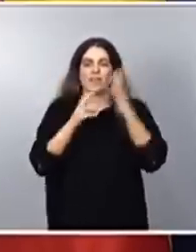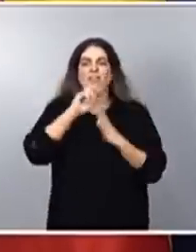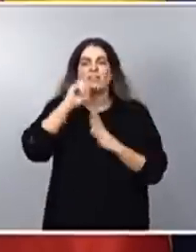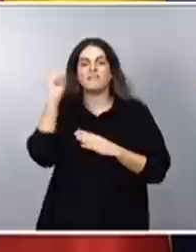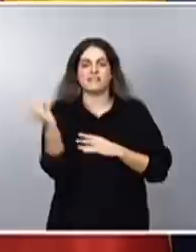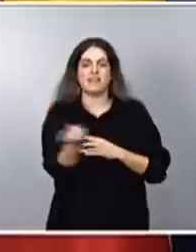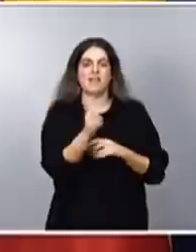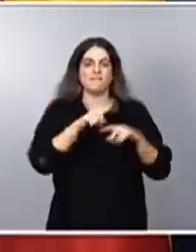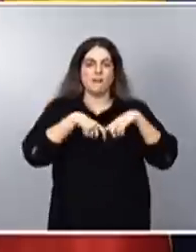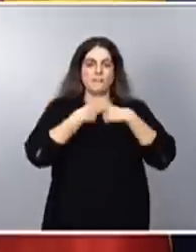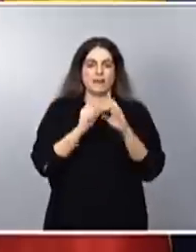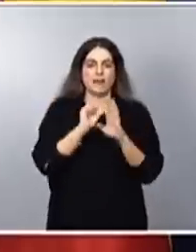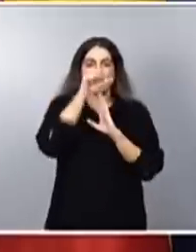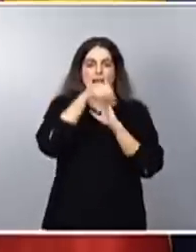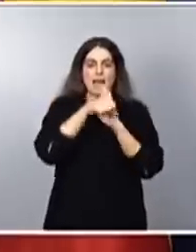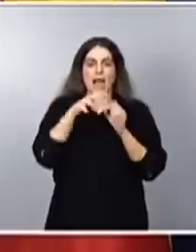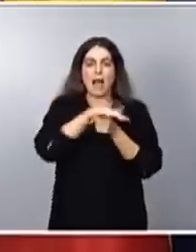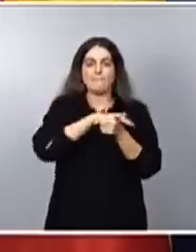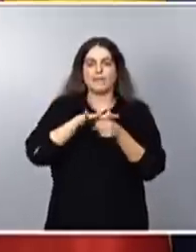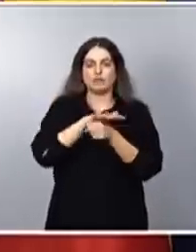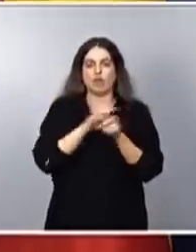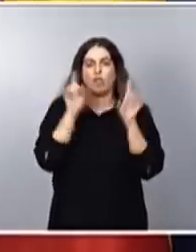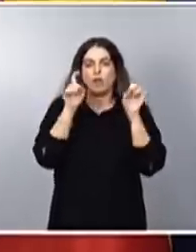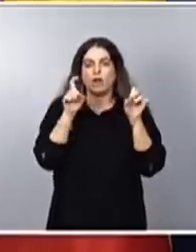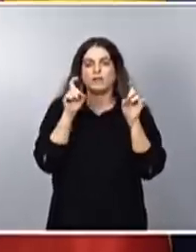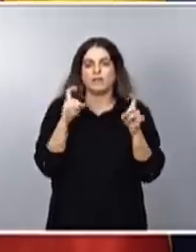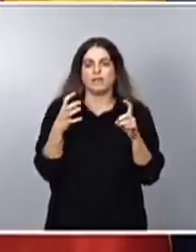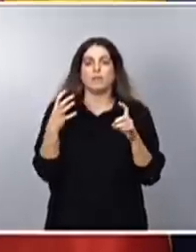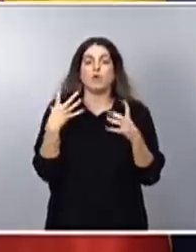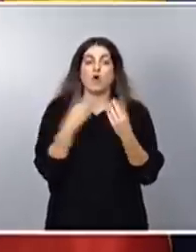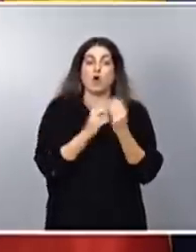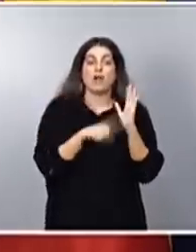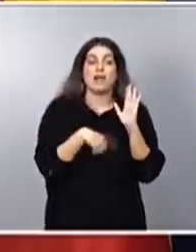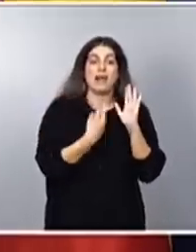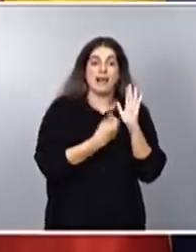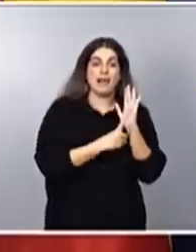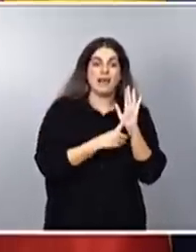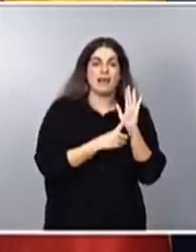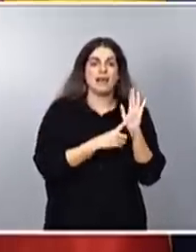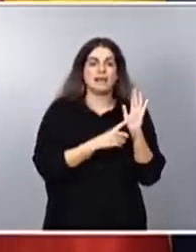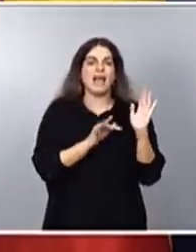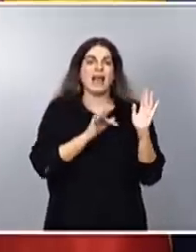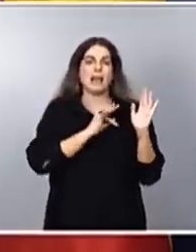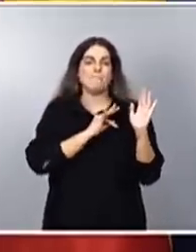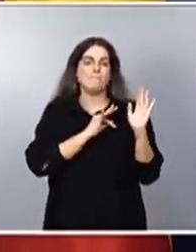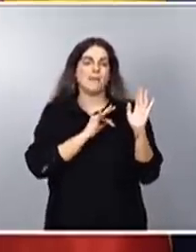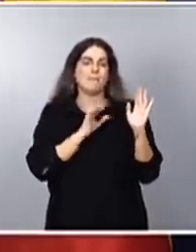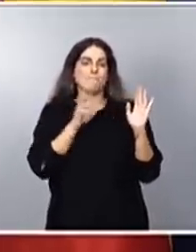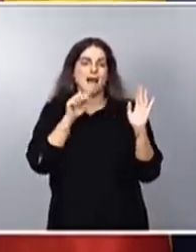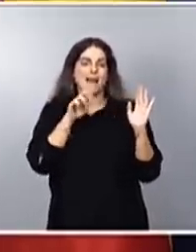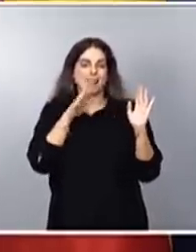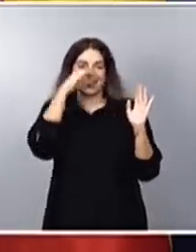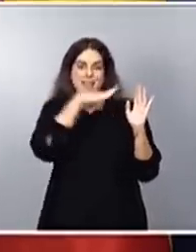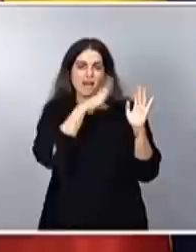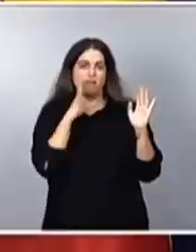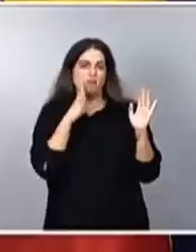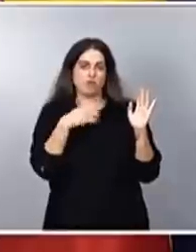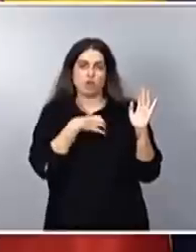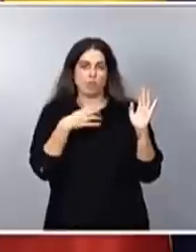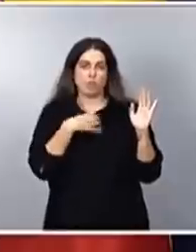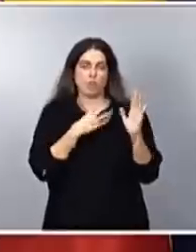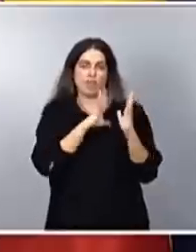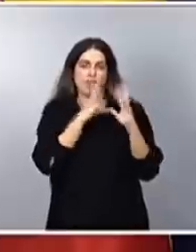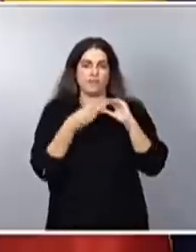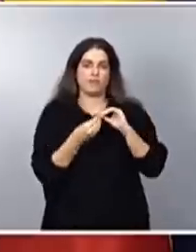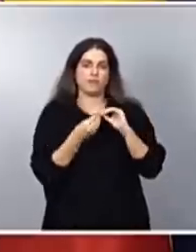Es decir, con esta ley no se podrá aplicar el PIN parental o cualquier otro mecanismo que cercene el derecho de la infancia y la adolescencia a